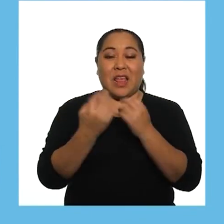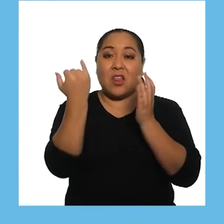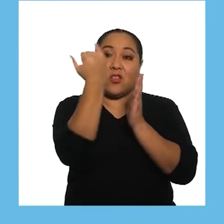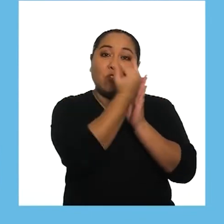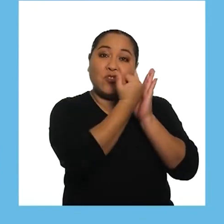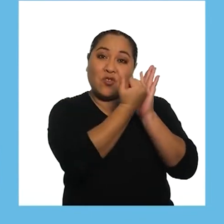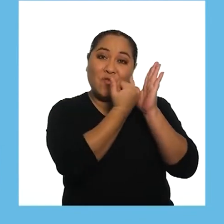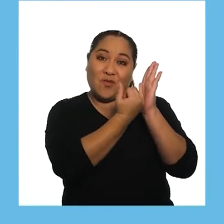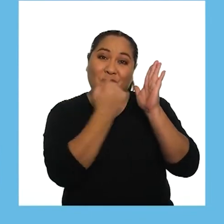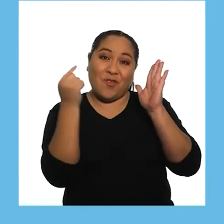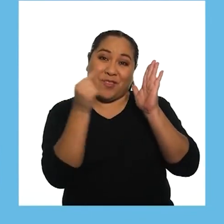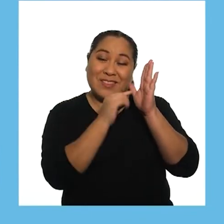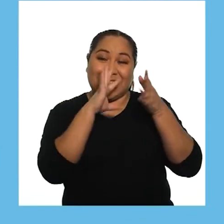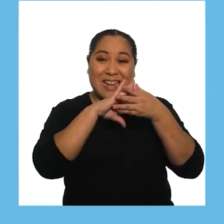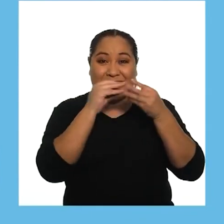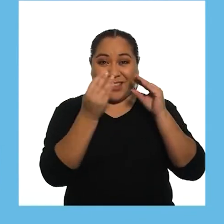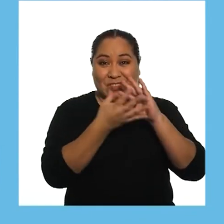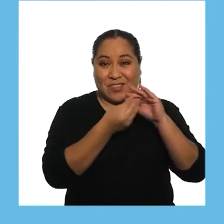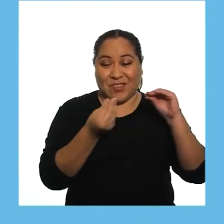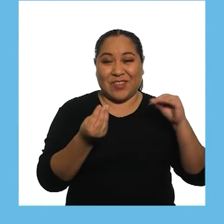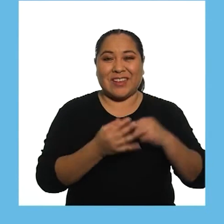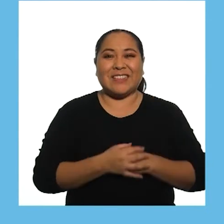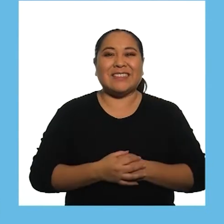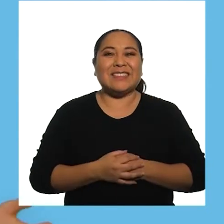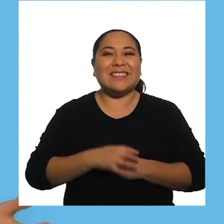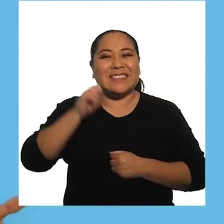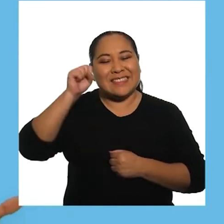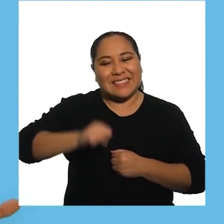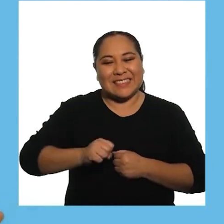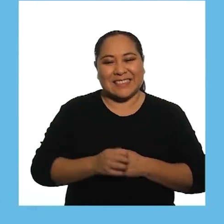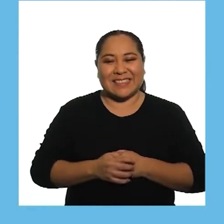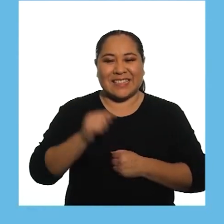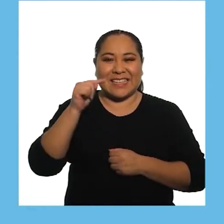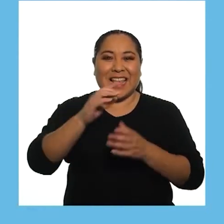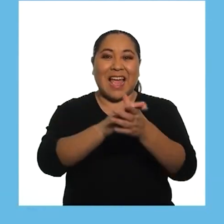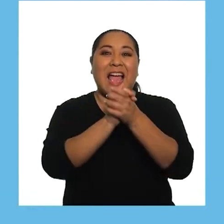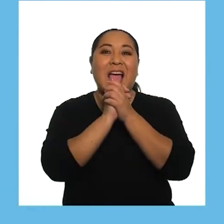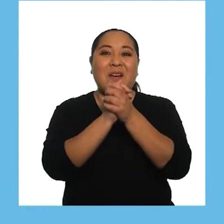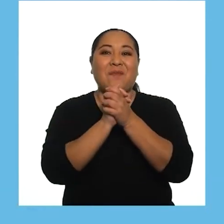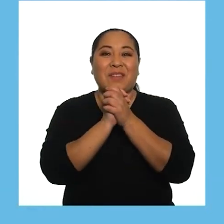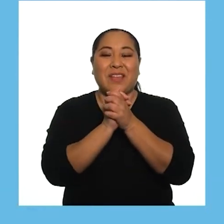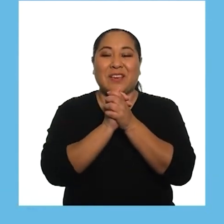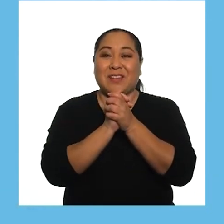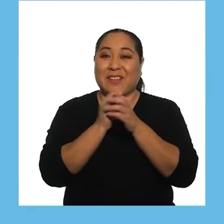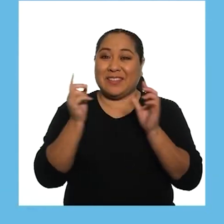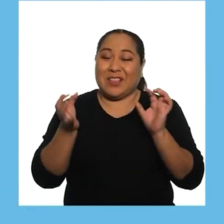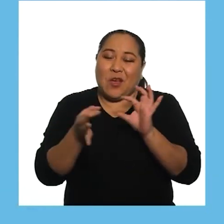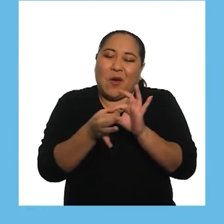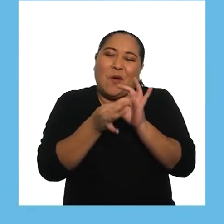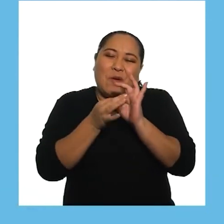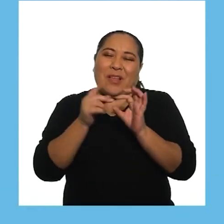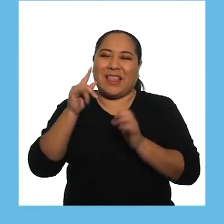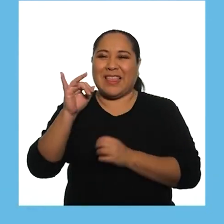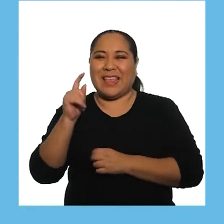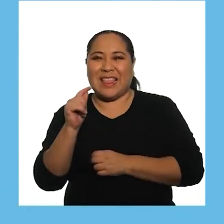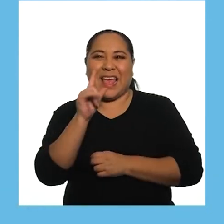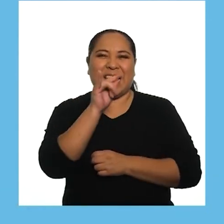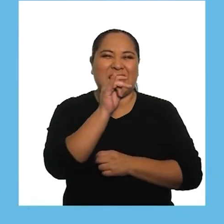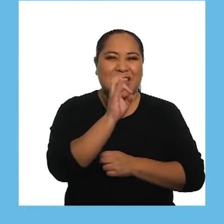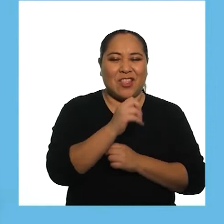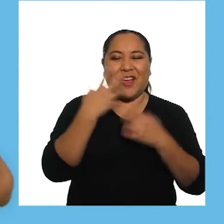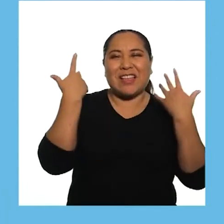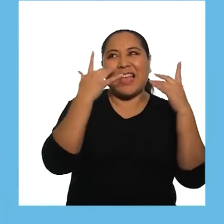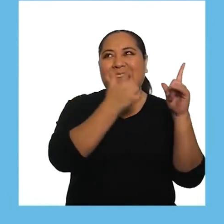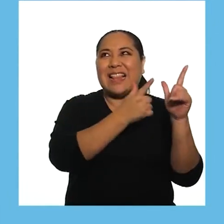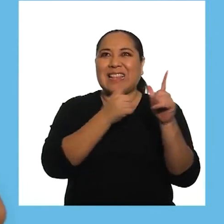familia En los dibujos del cuento Ahora sí Nuestros amigos inseparables Tita y